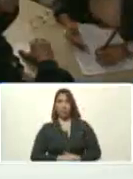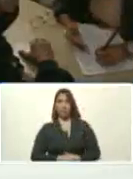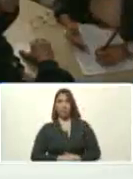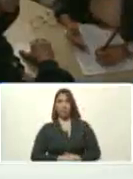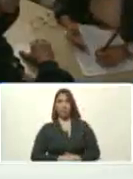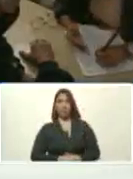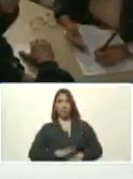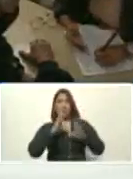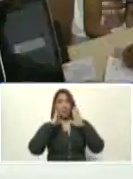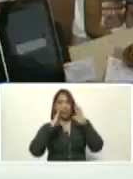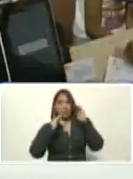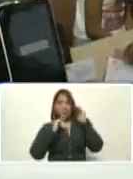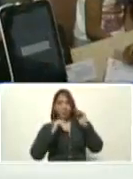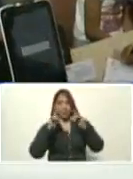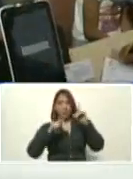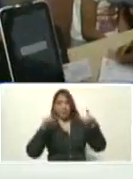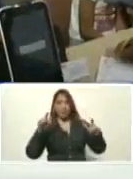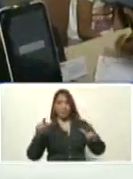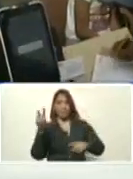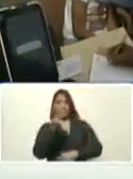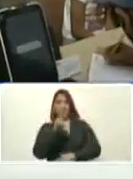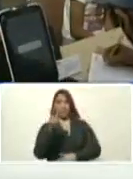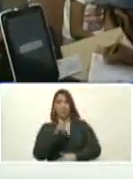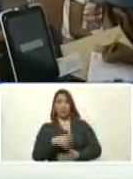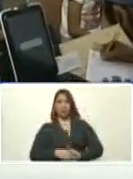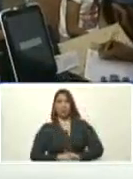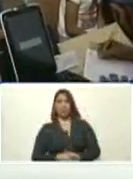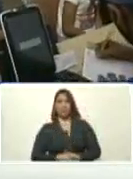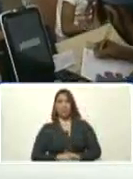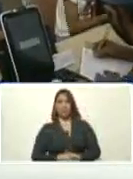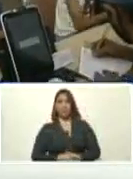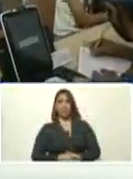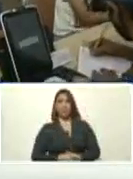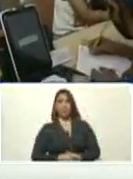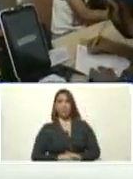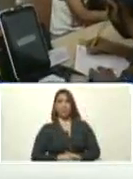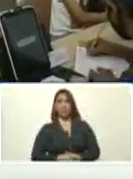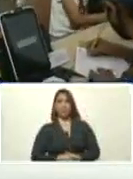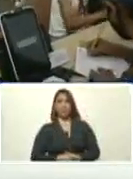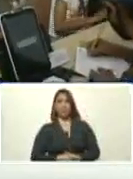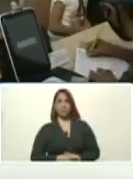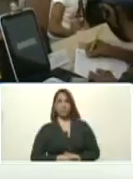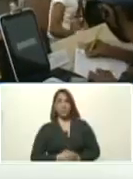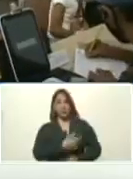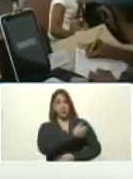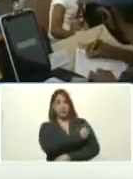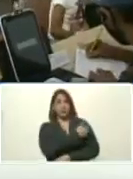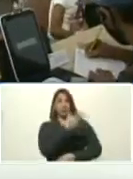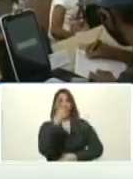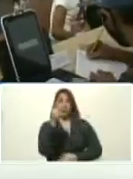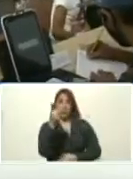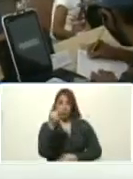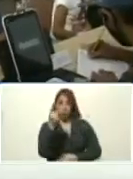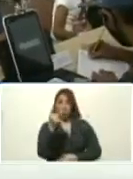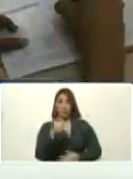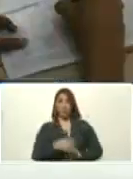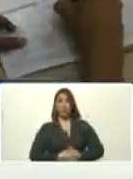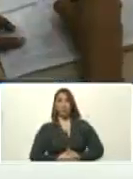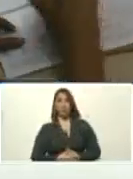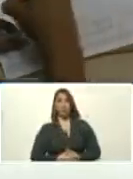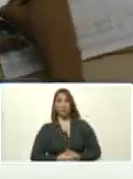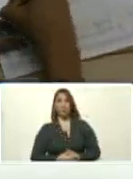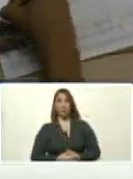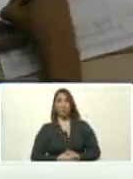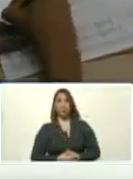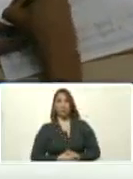Atención, aquellos venezolanos y venezolanas que se hayan puesto la segunda dosis de la